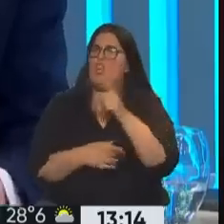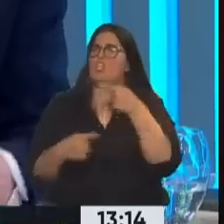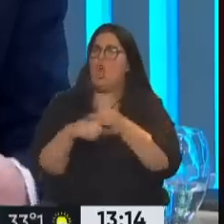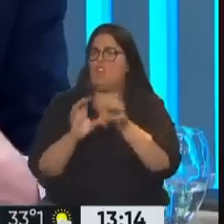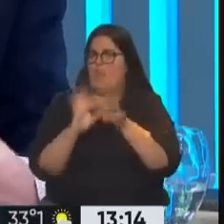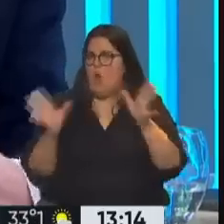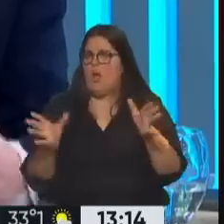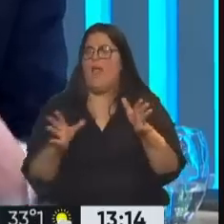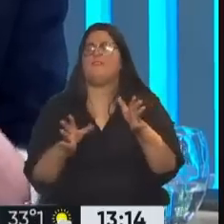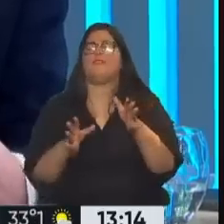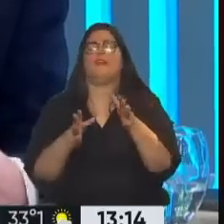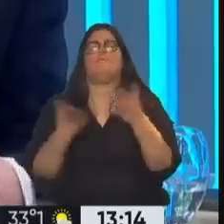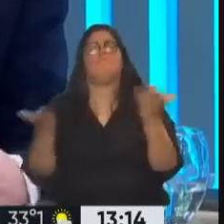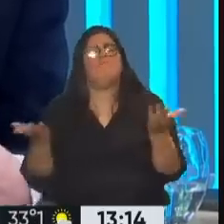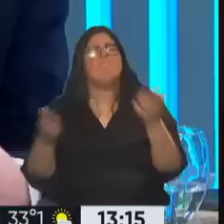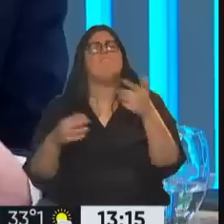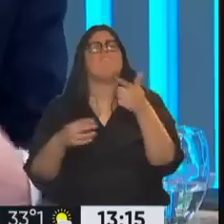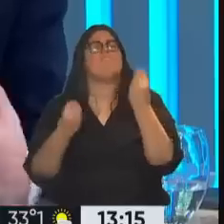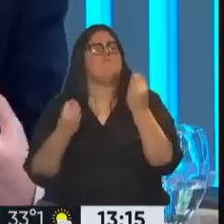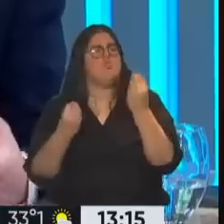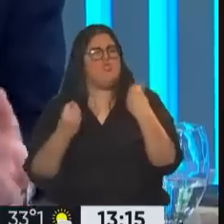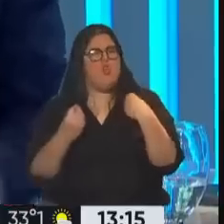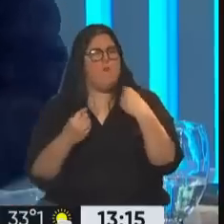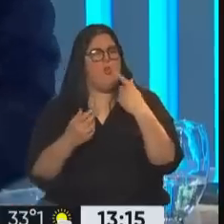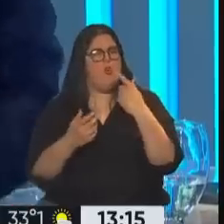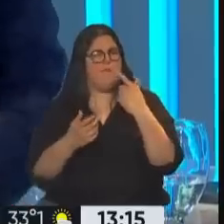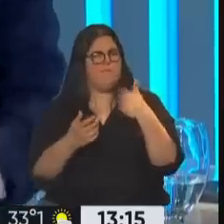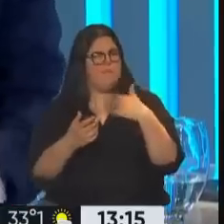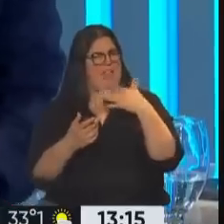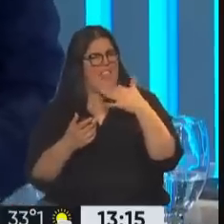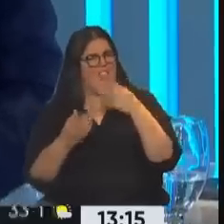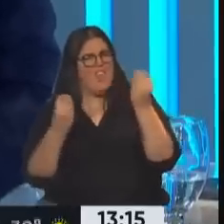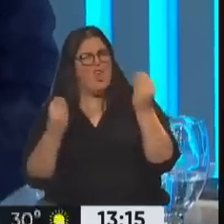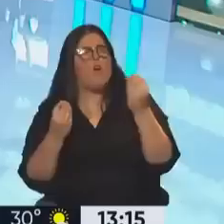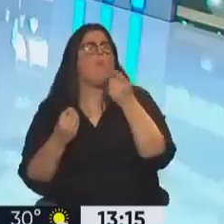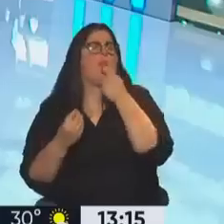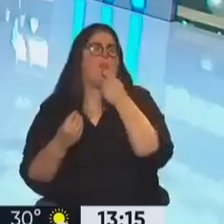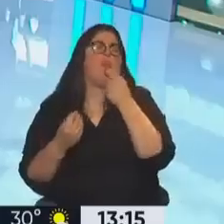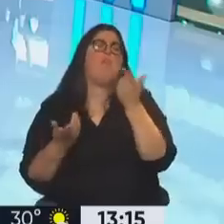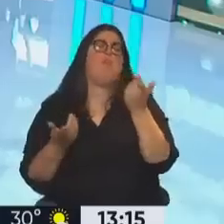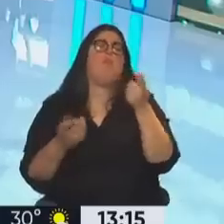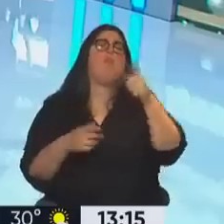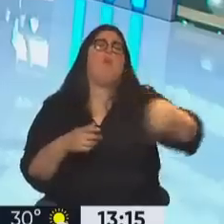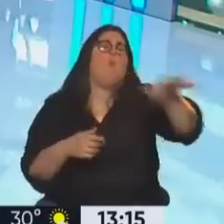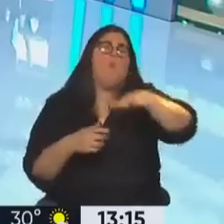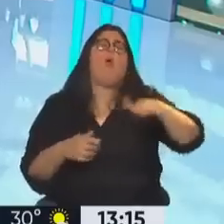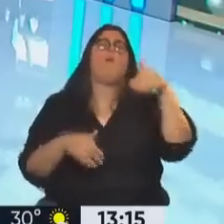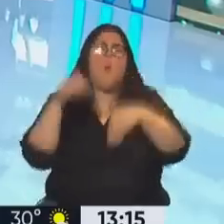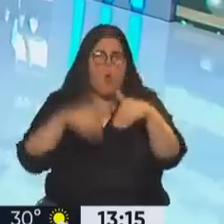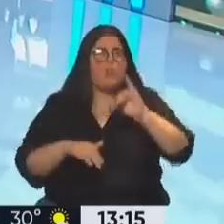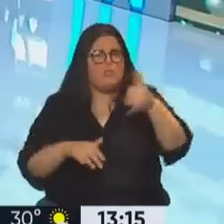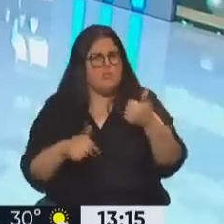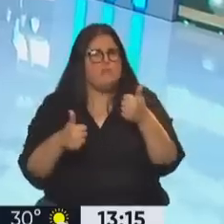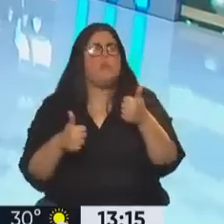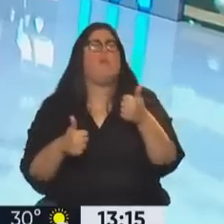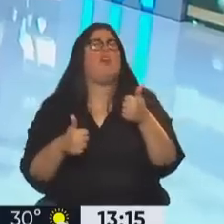¿Cómo explicamos que la respuesta y el apoyo popular, más allá de que en algunos casos logre imponerse o no, se vuelque a este tipo